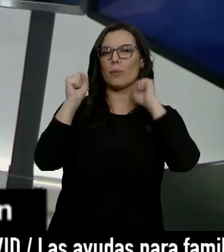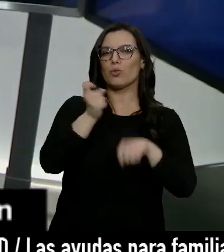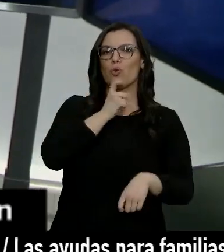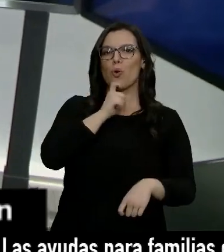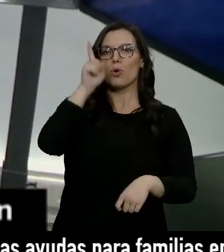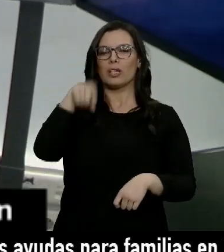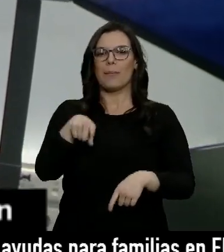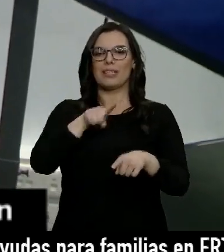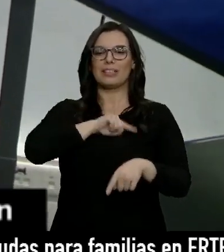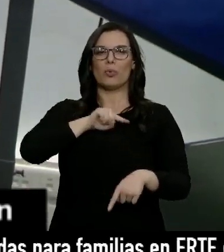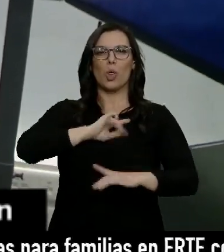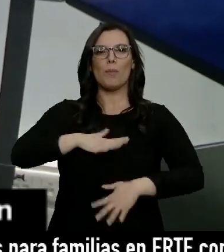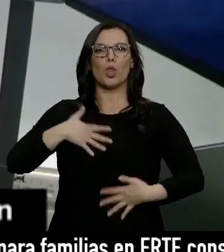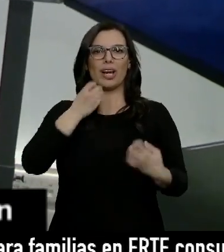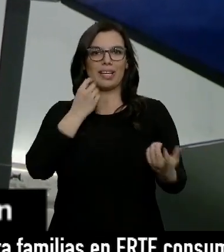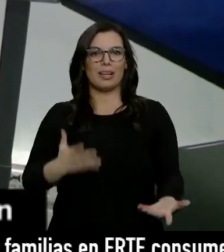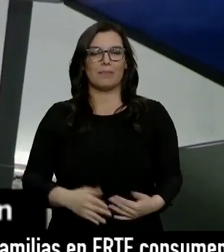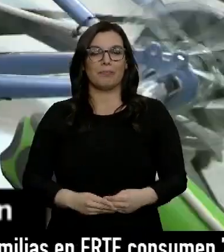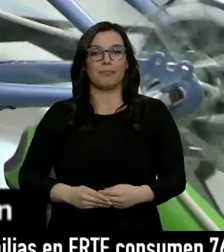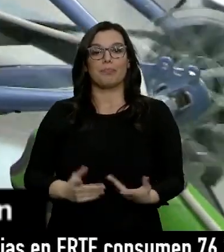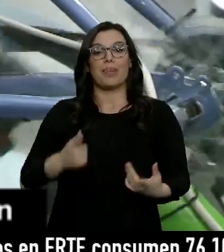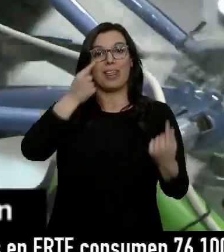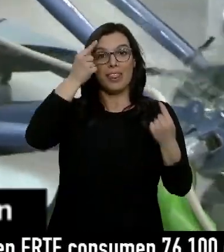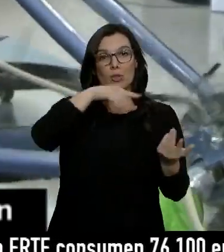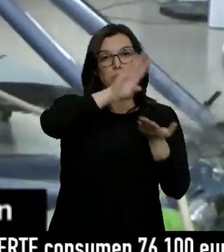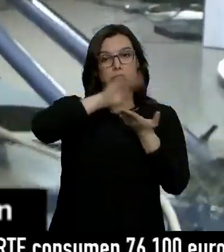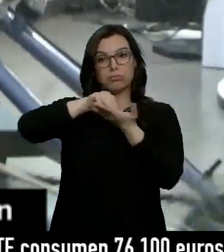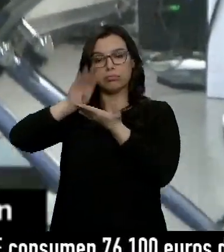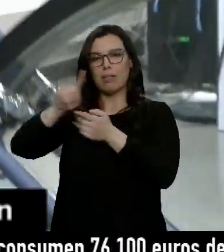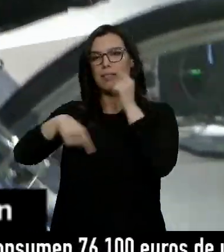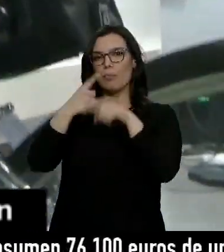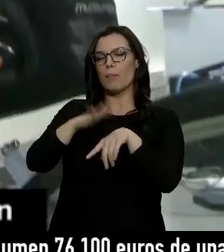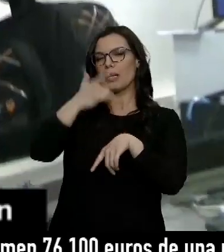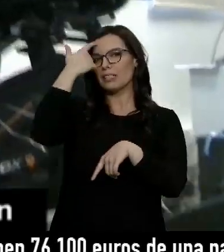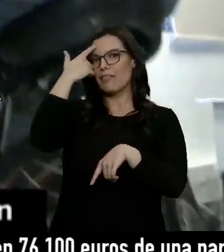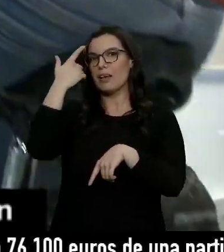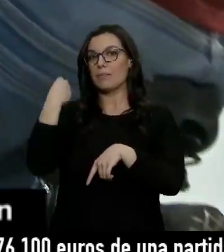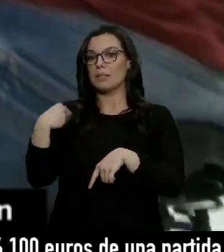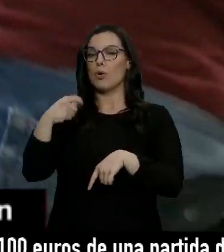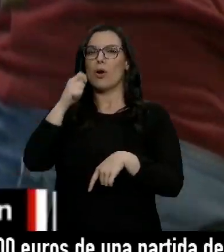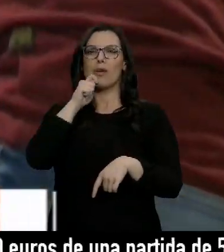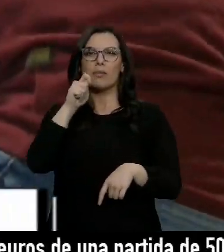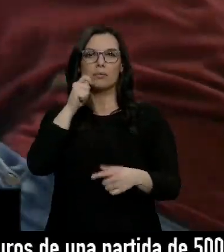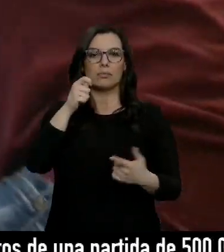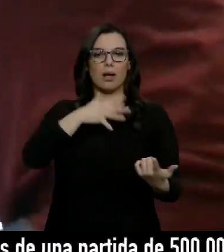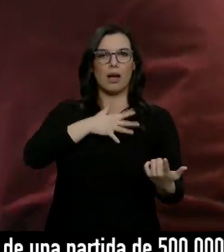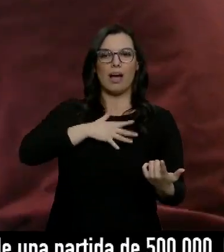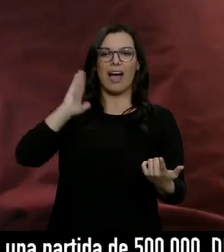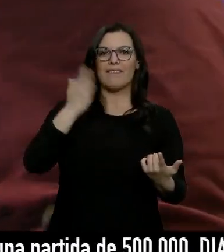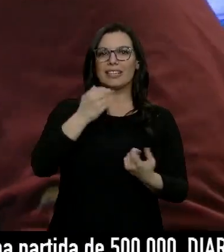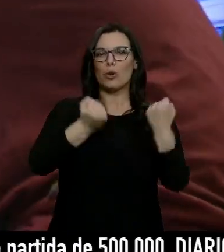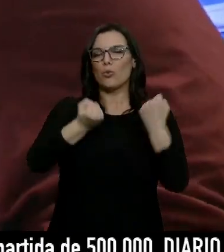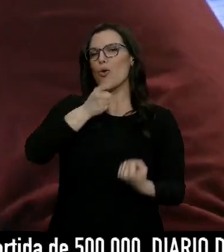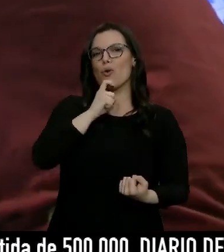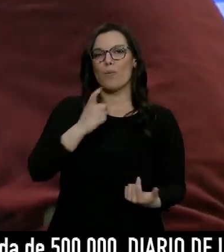el estado emocional en el que se encuentran. Con todos esos datos se determinará hasta qué punto afectan estas sustancias a la conducción.